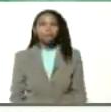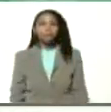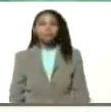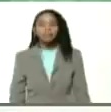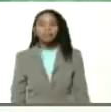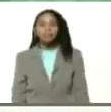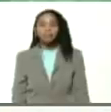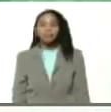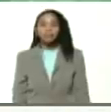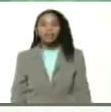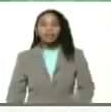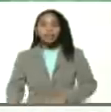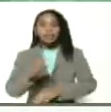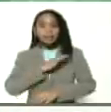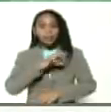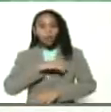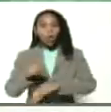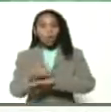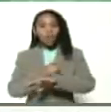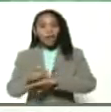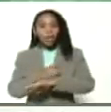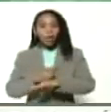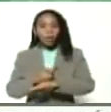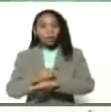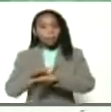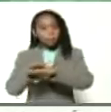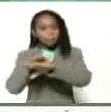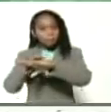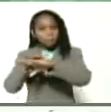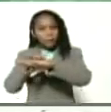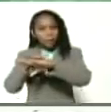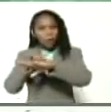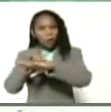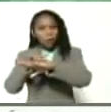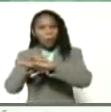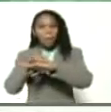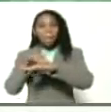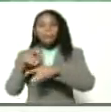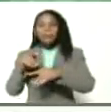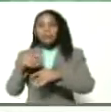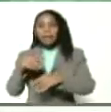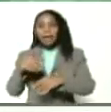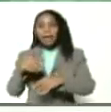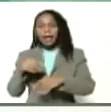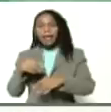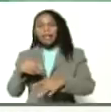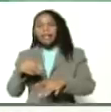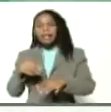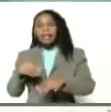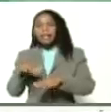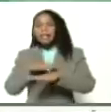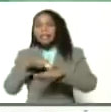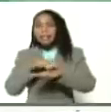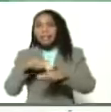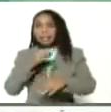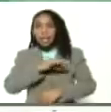Señor gobernador, perdón, señor ministro, Castro Soteldo,